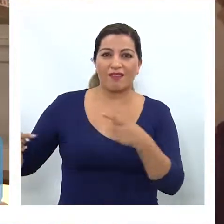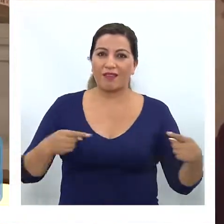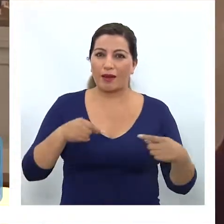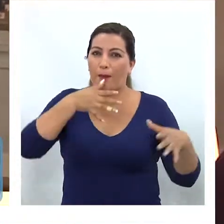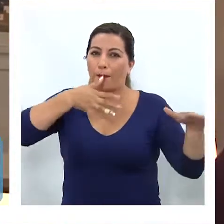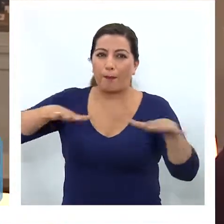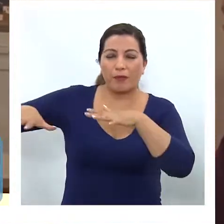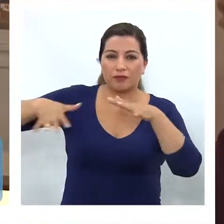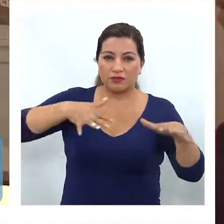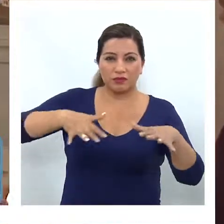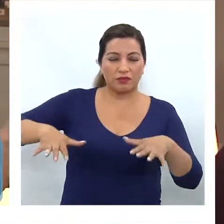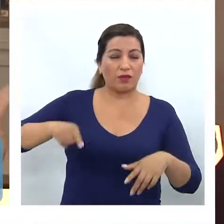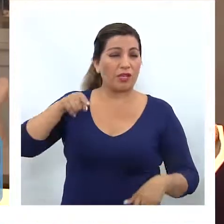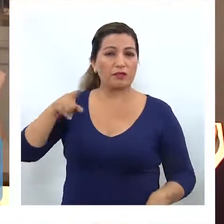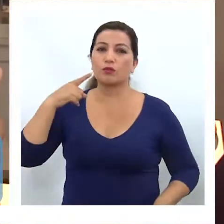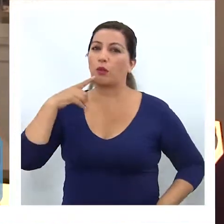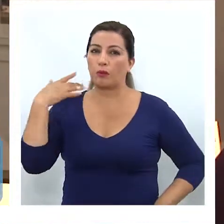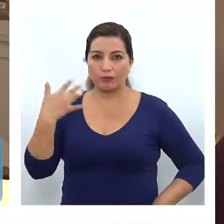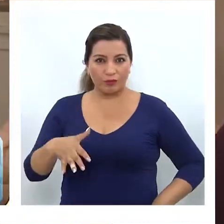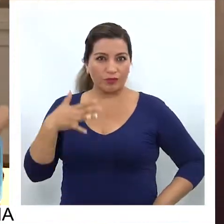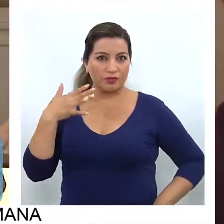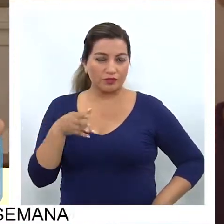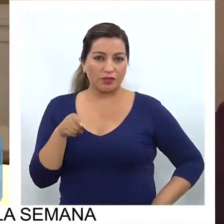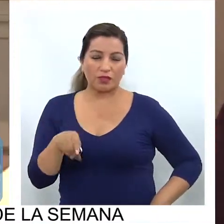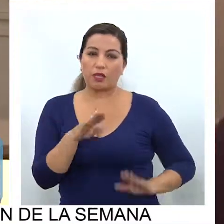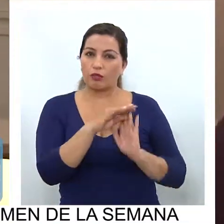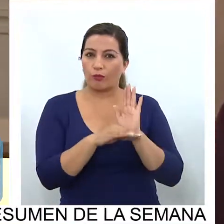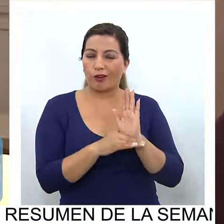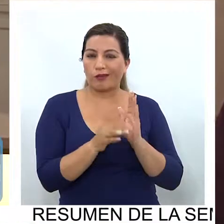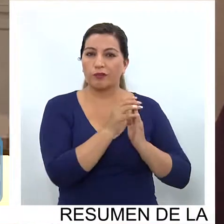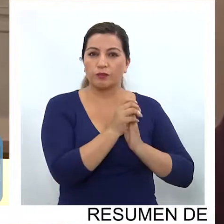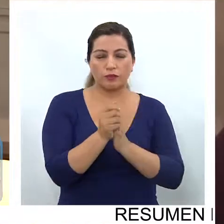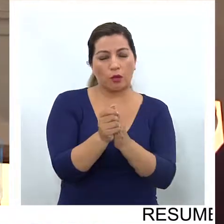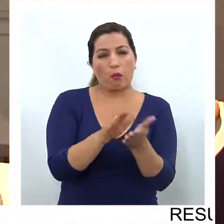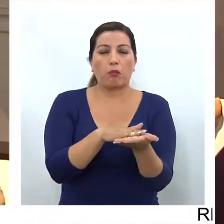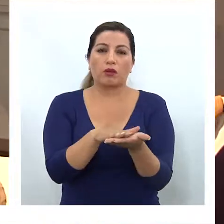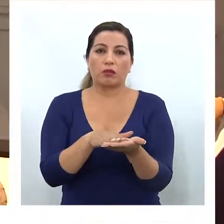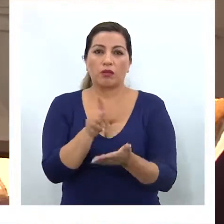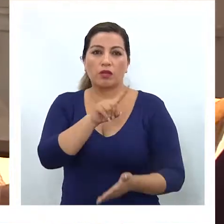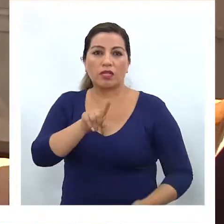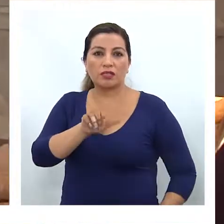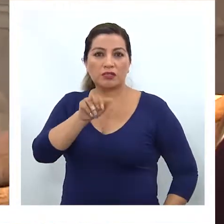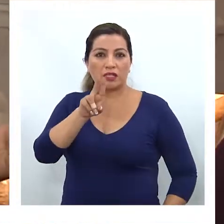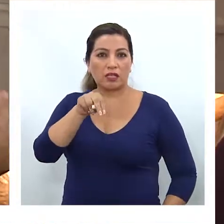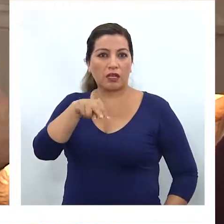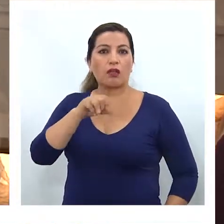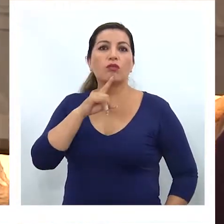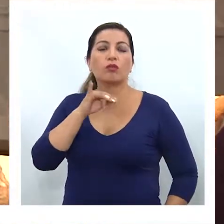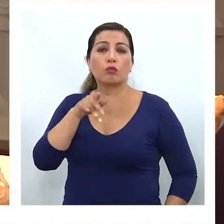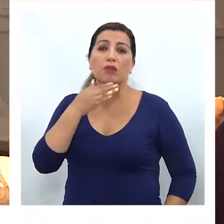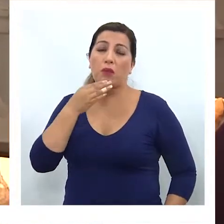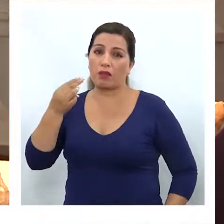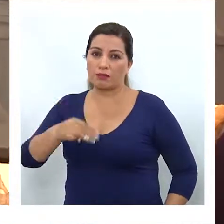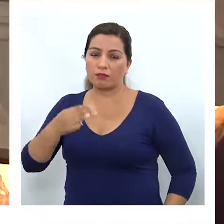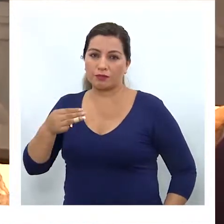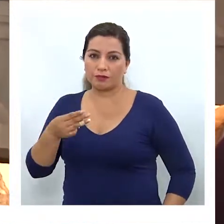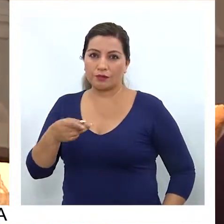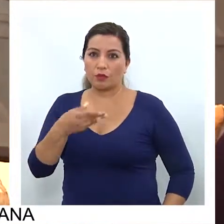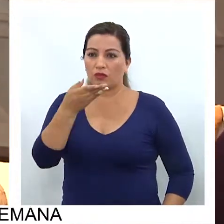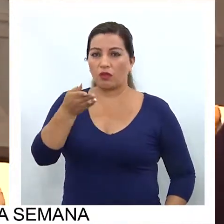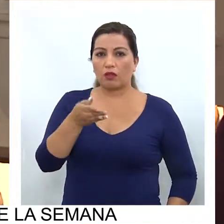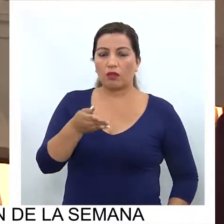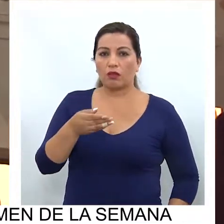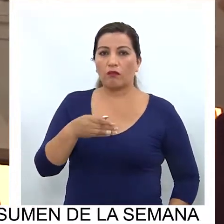tenemos colecciones etnográficas que son sumamente importantes porque dentro de los programas turísticos, por ejemplo, de Cernatur o del mismo